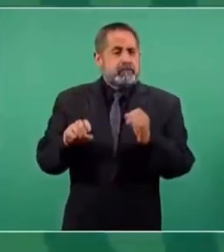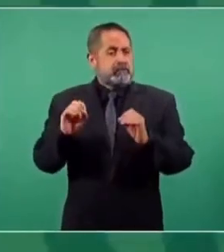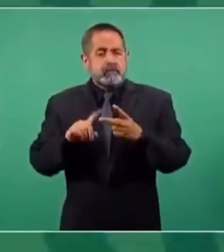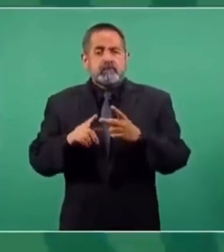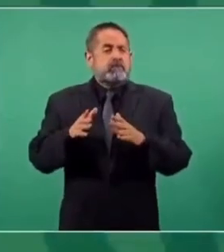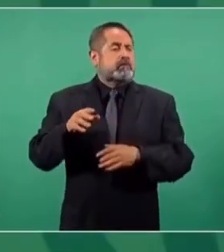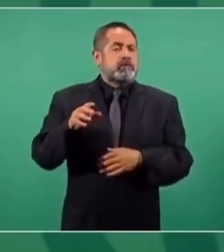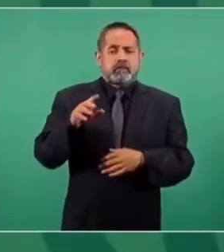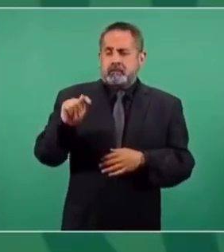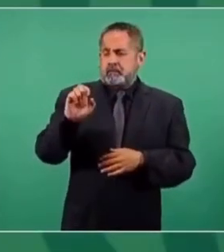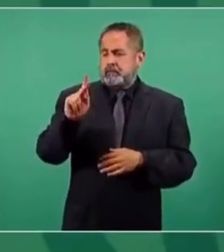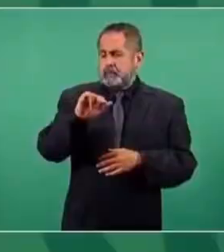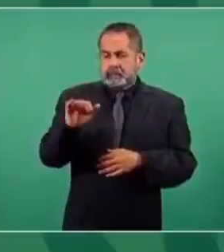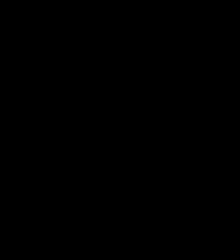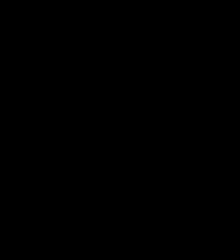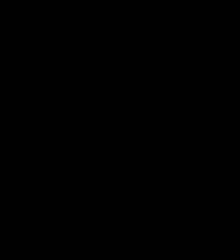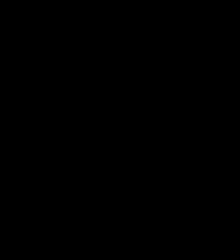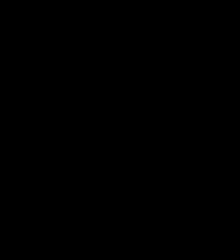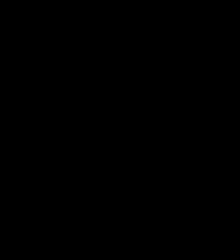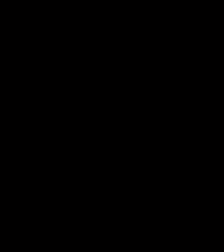tribunal, es una vergüenza.